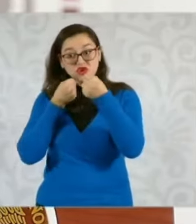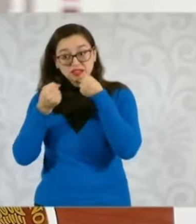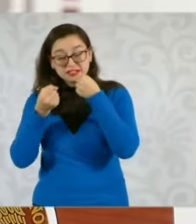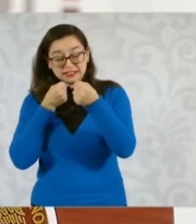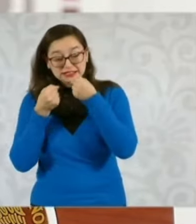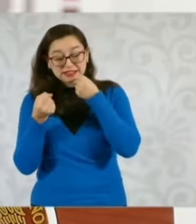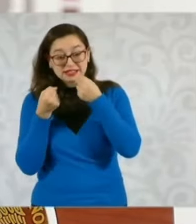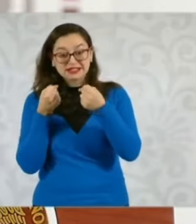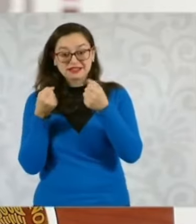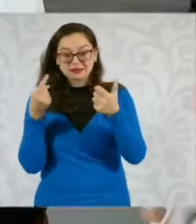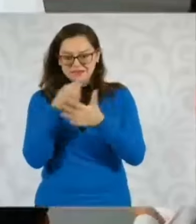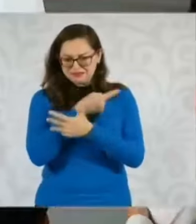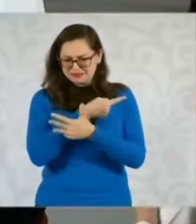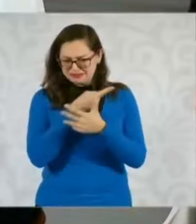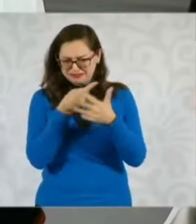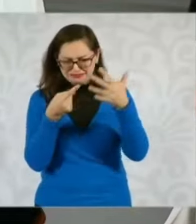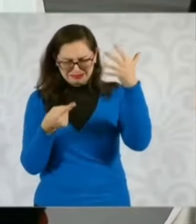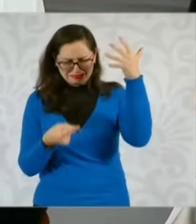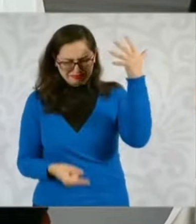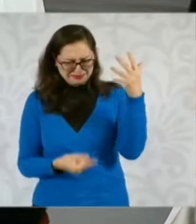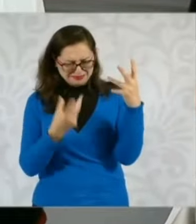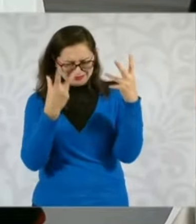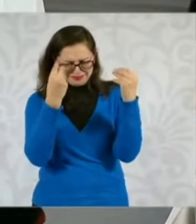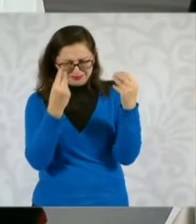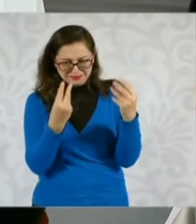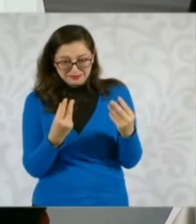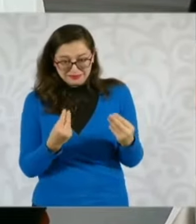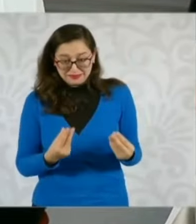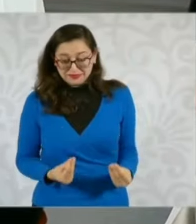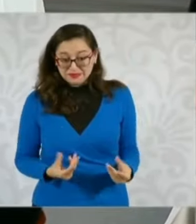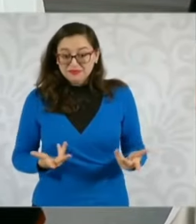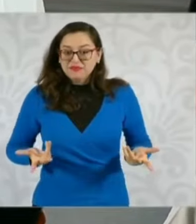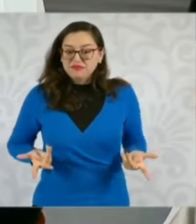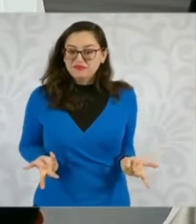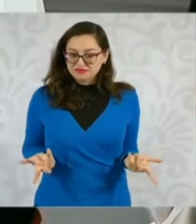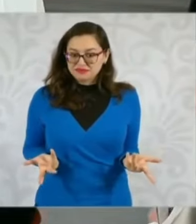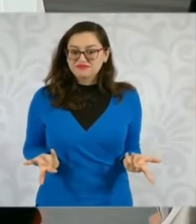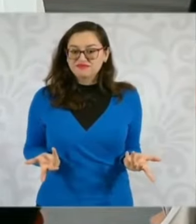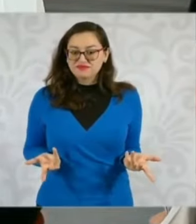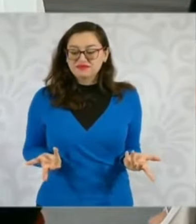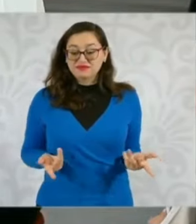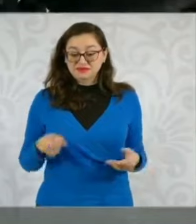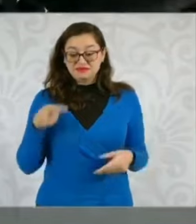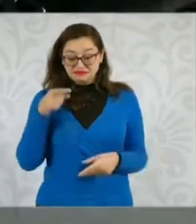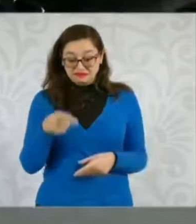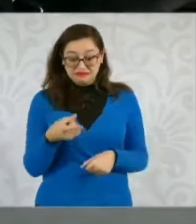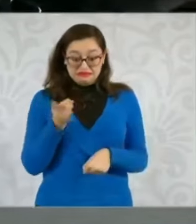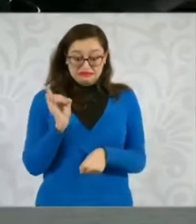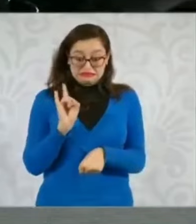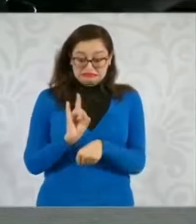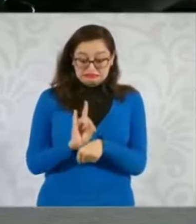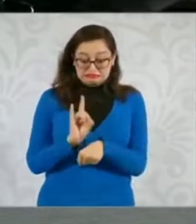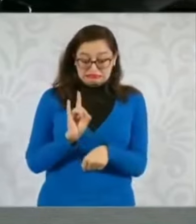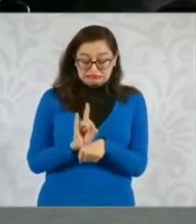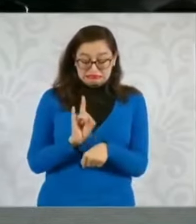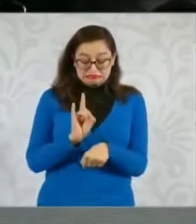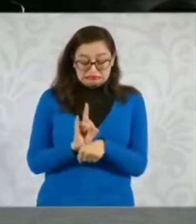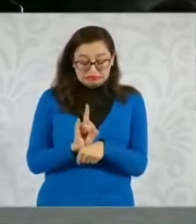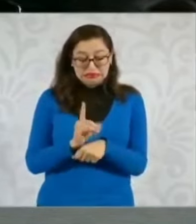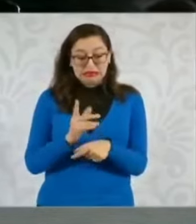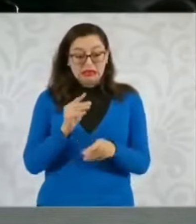por ese montaje, en donde también participó un conocido